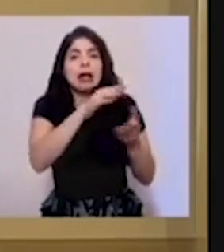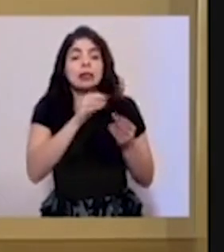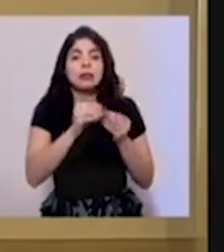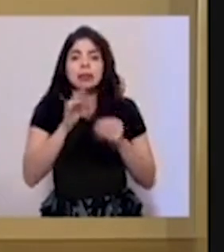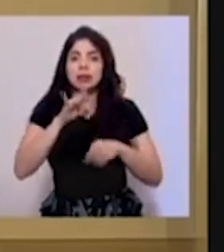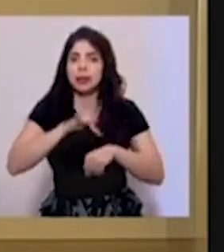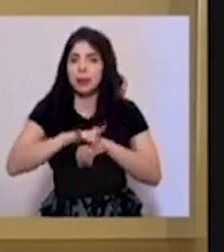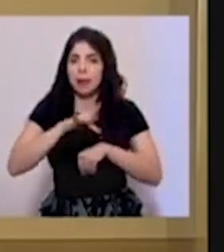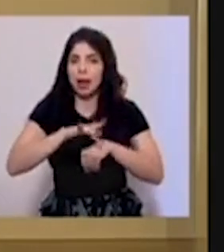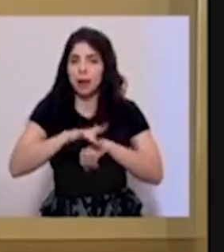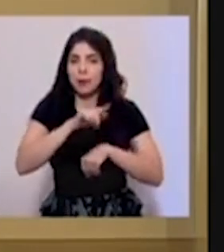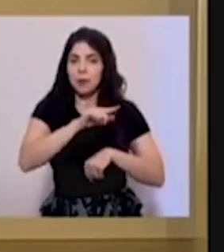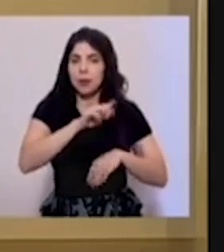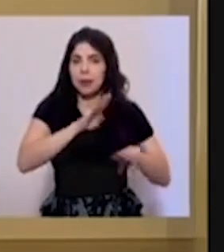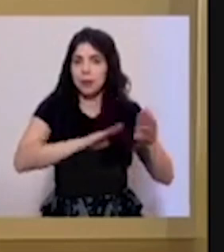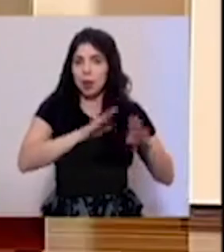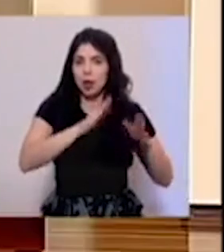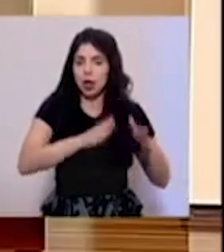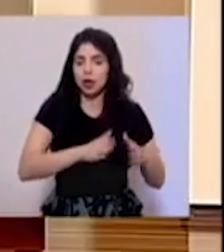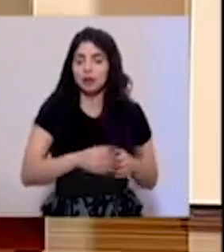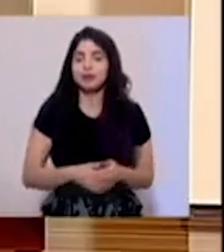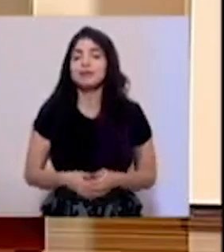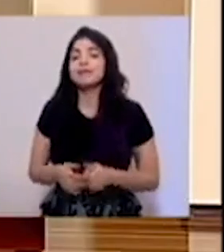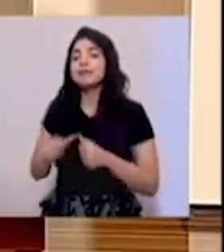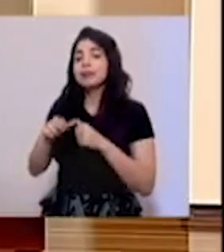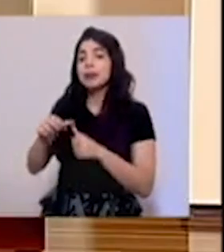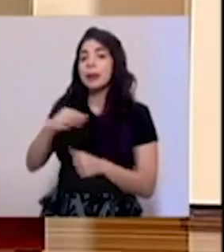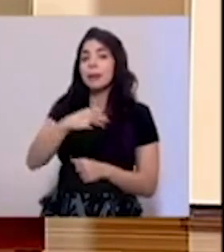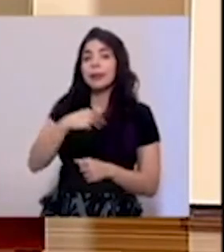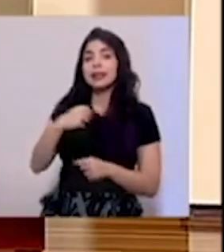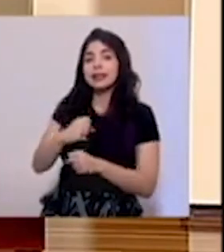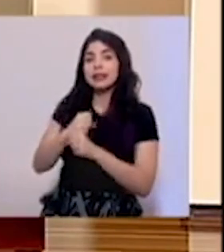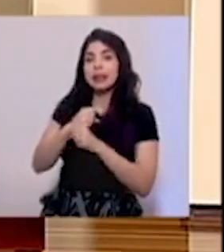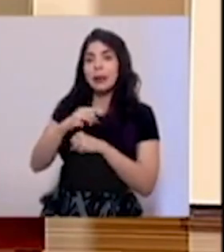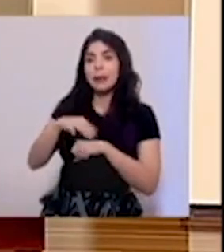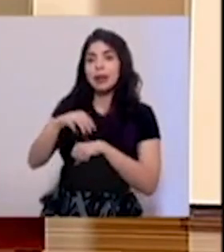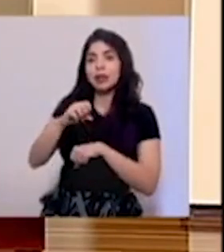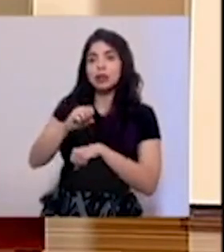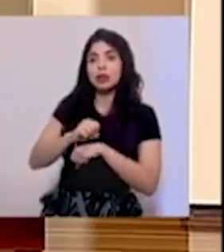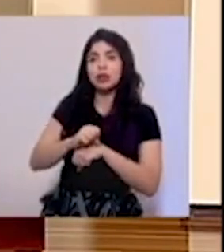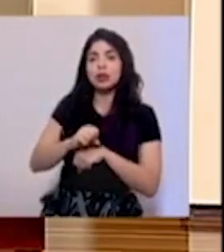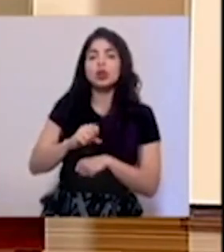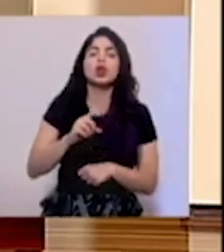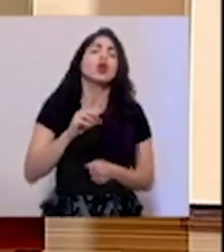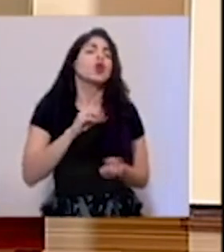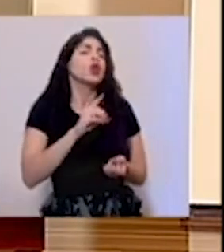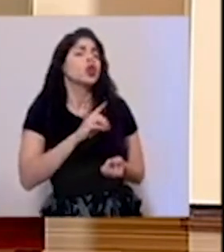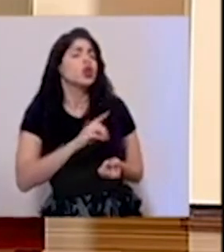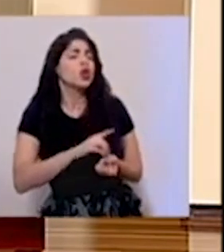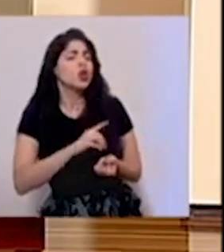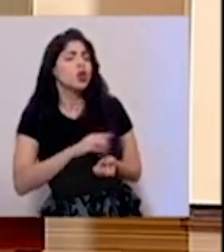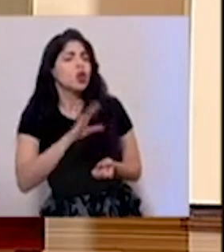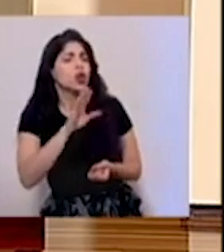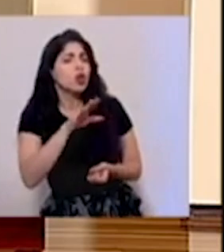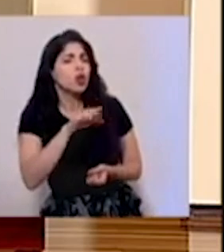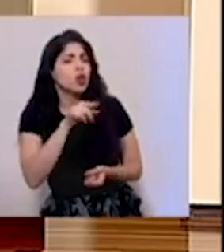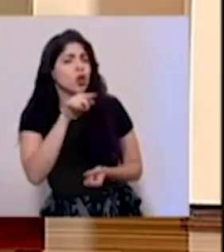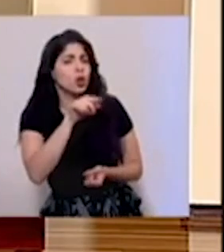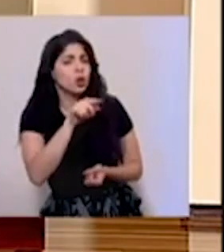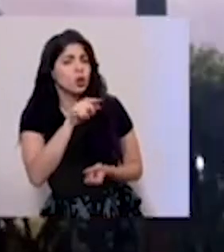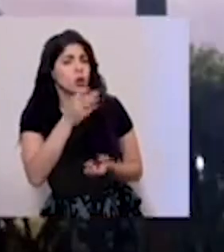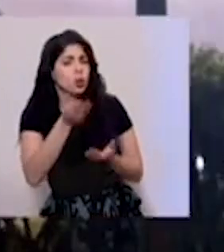temprano el biológico. Continuamos con el ministro de Seguridad, el señor Michael Soto. Doctor, de esta instancia que está